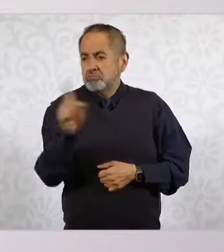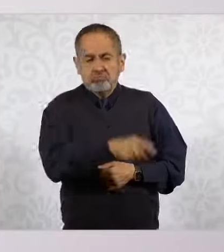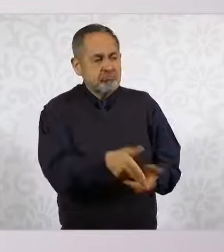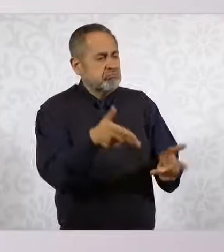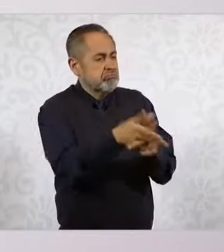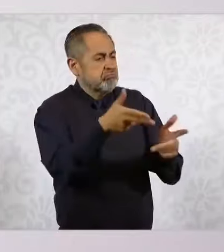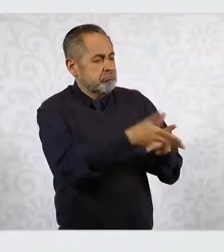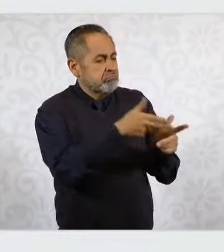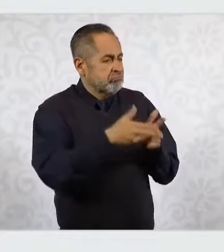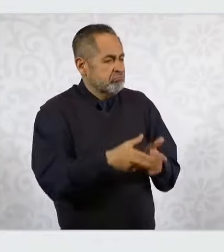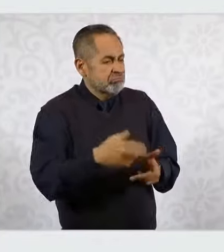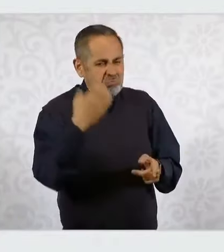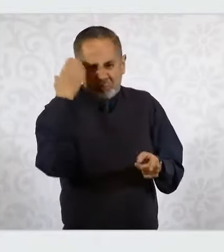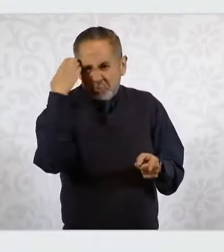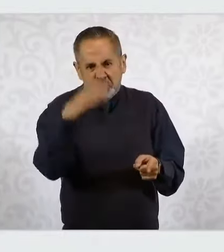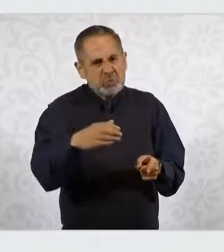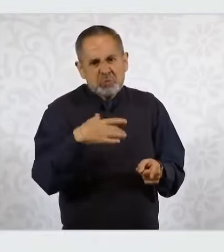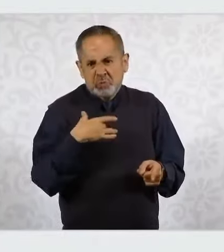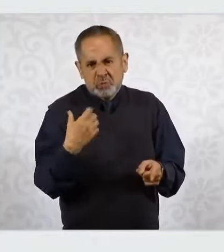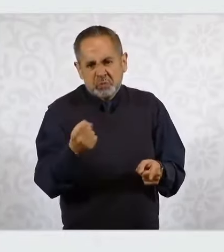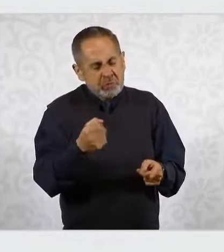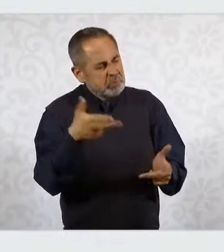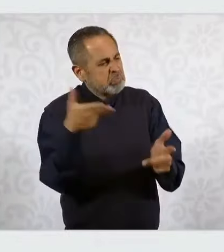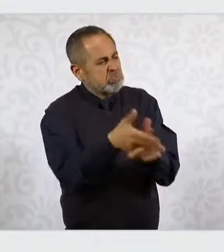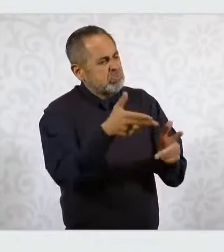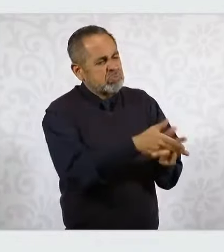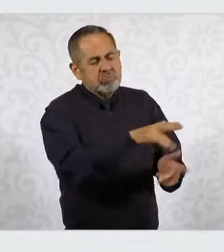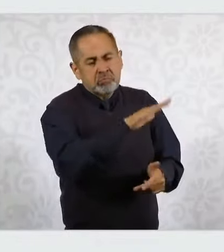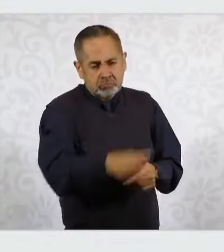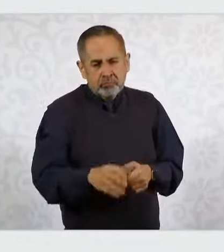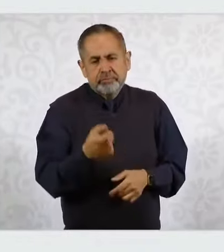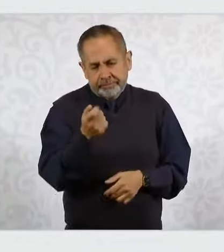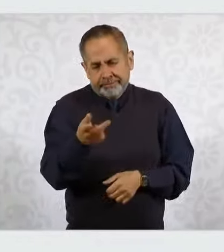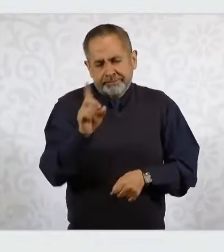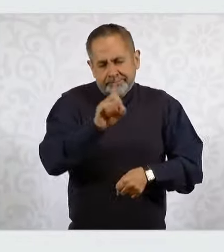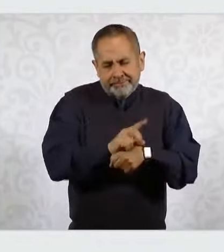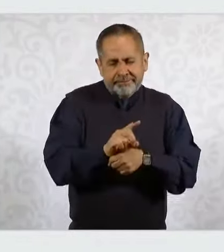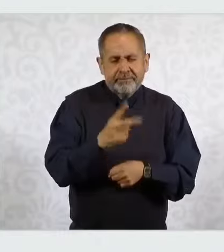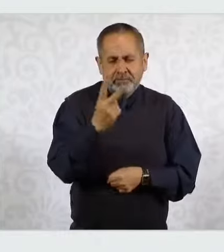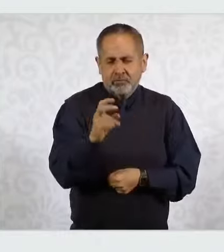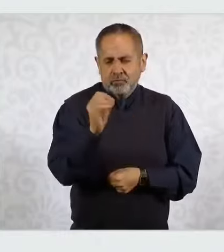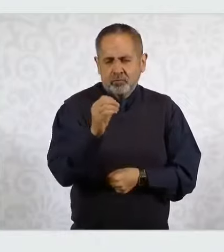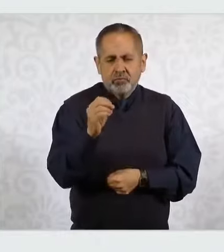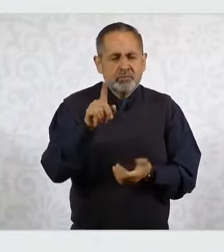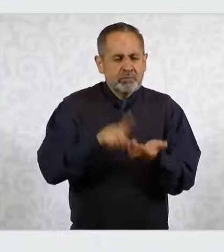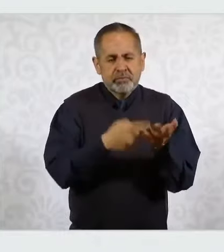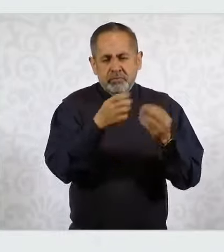cometidos la noche del 2 de octubre de 1968.